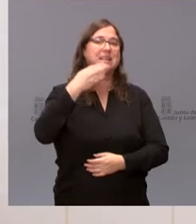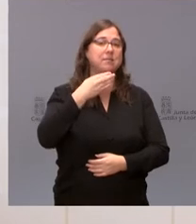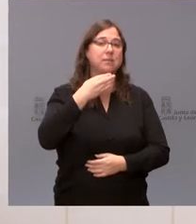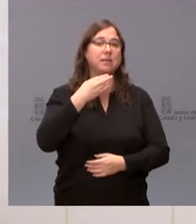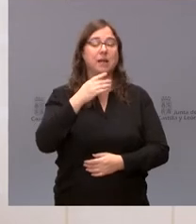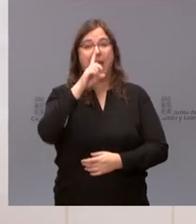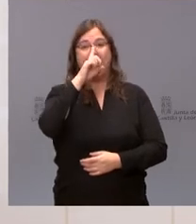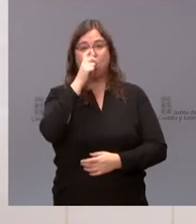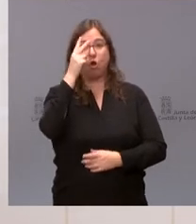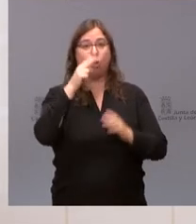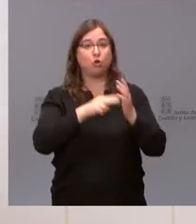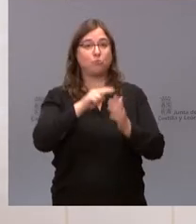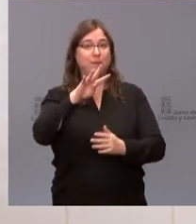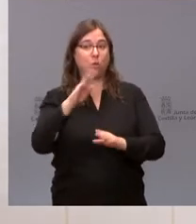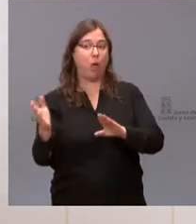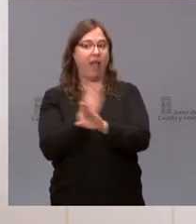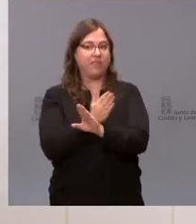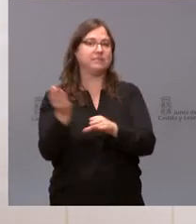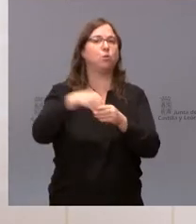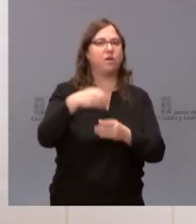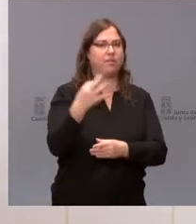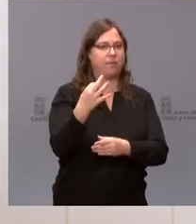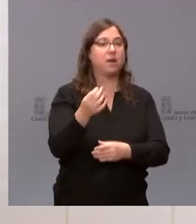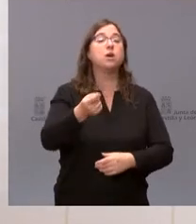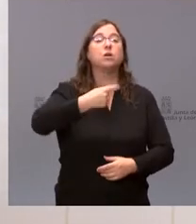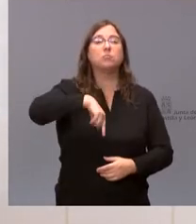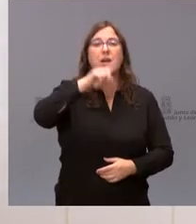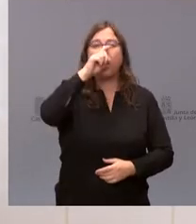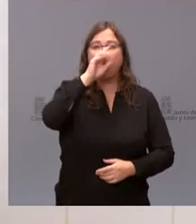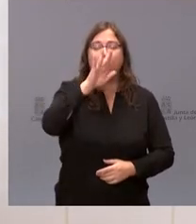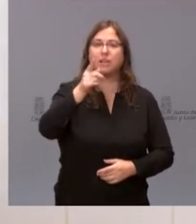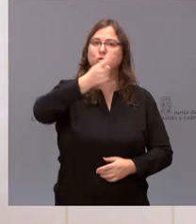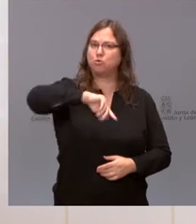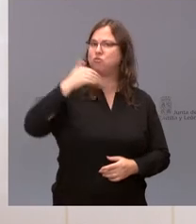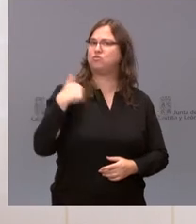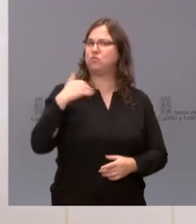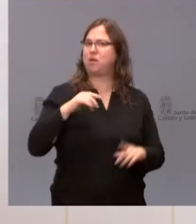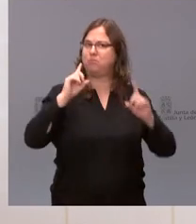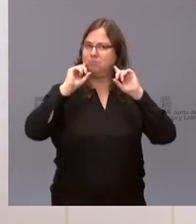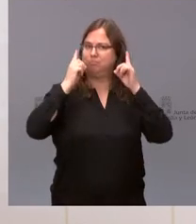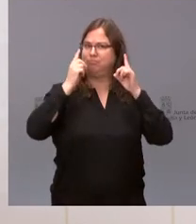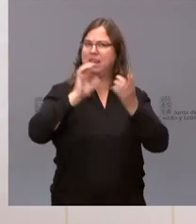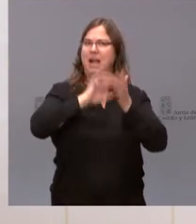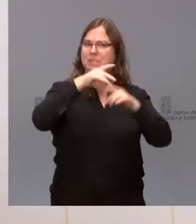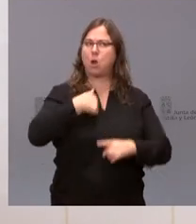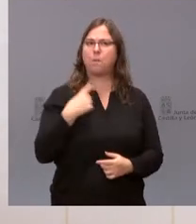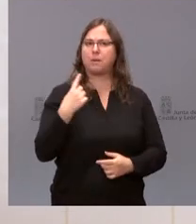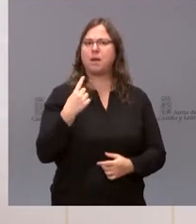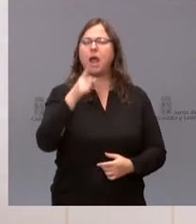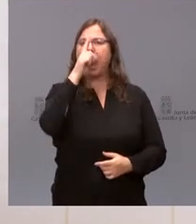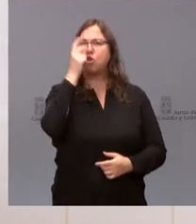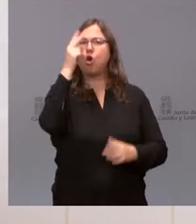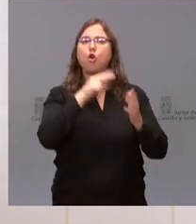finalizar el año 2024. Quiero recordar que ya fuimos pioneros en Castilla y León en el